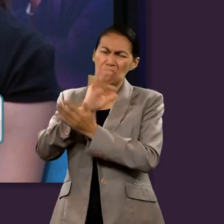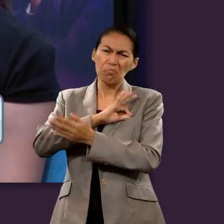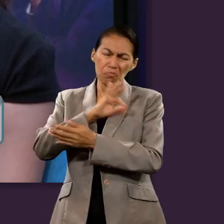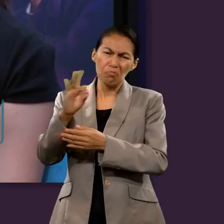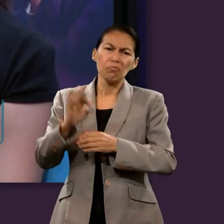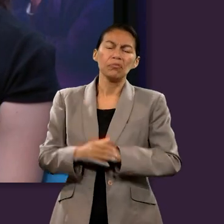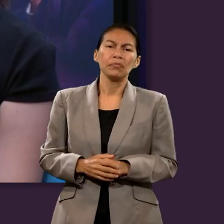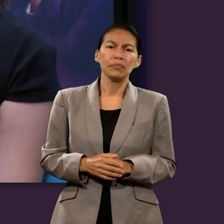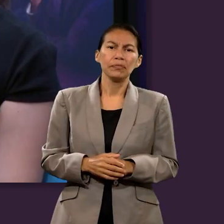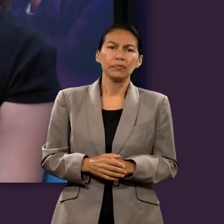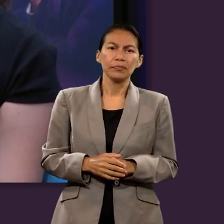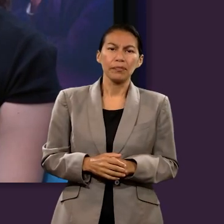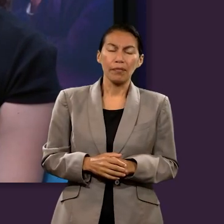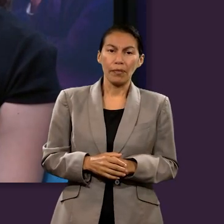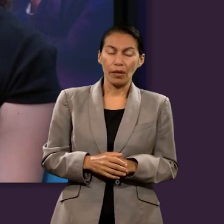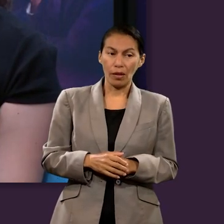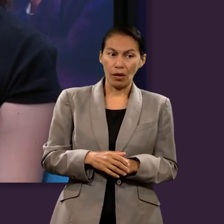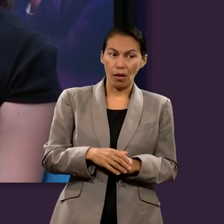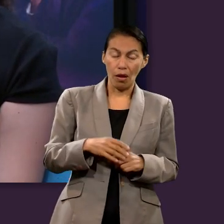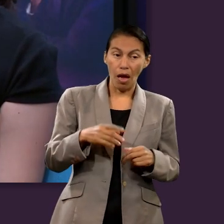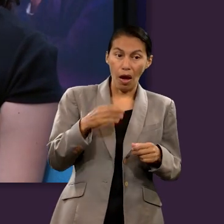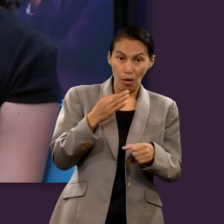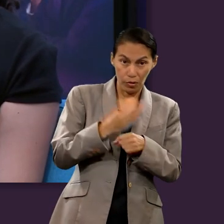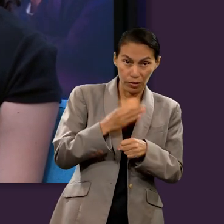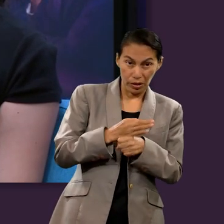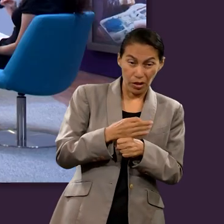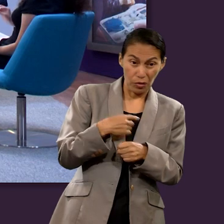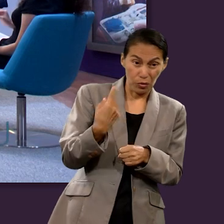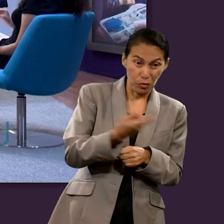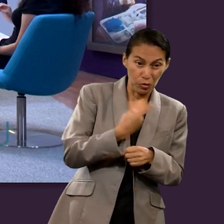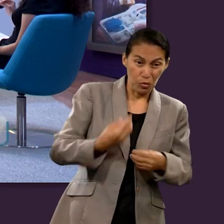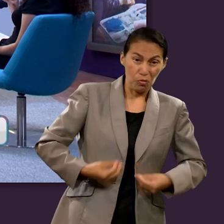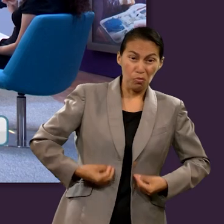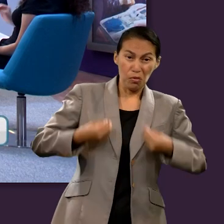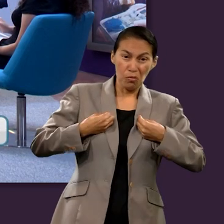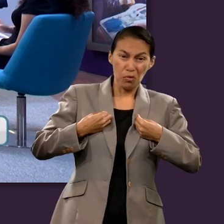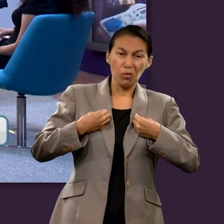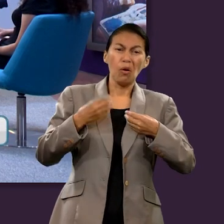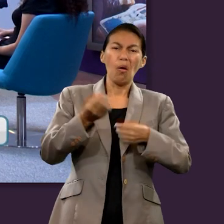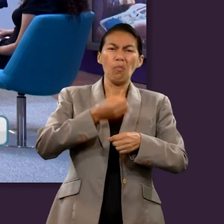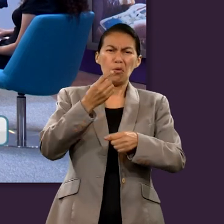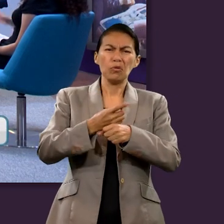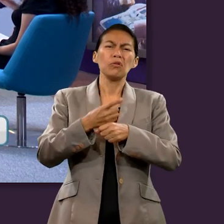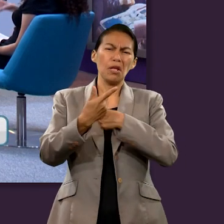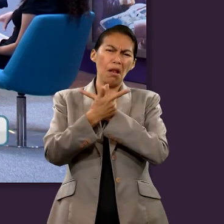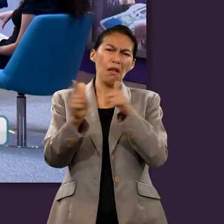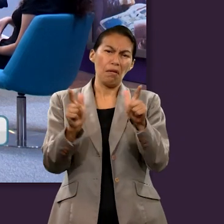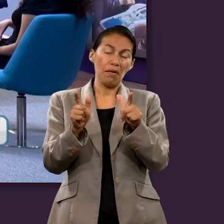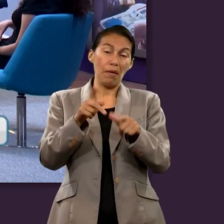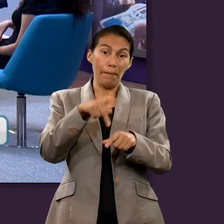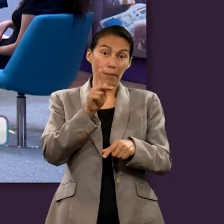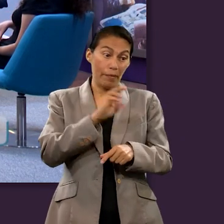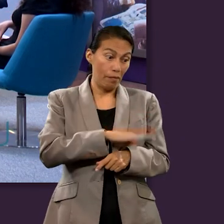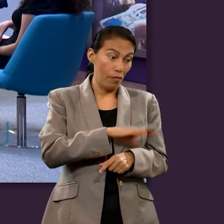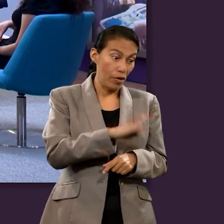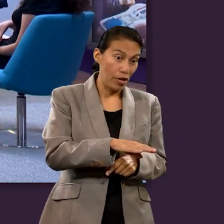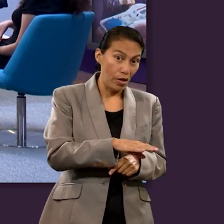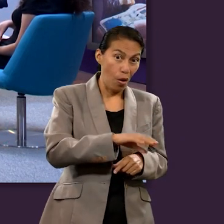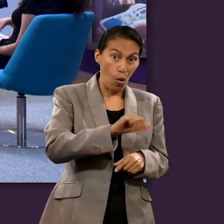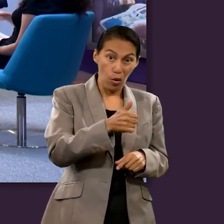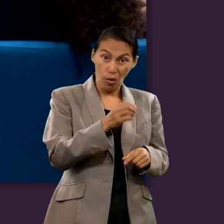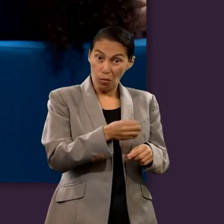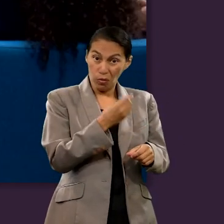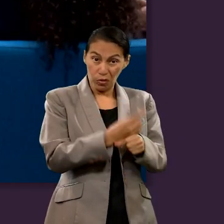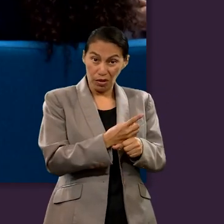recompensa futura. Y el segundo es, que el destino de cada persona se define en esta vida. O sea,